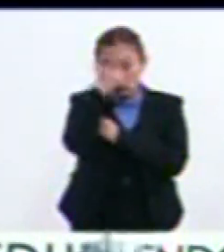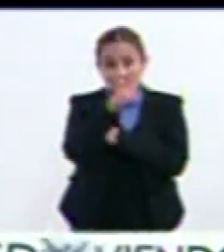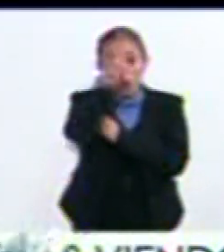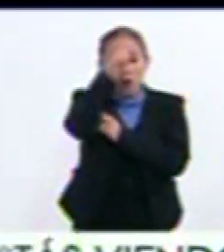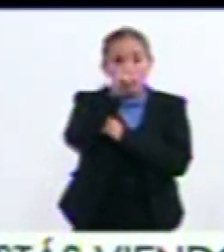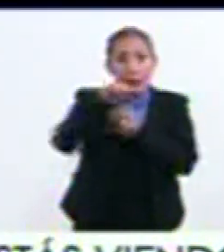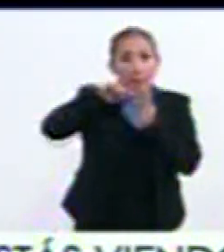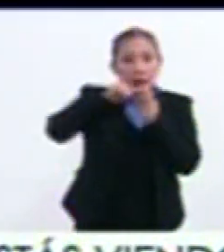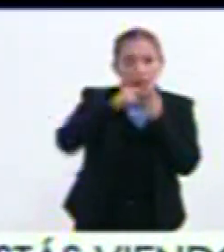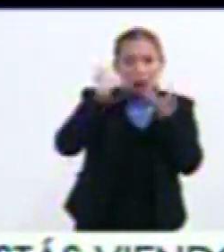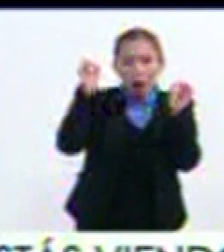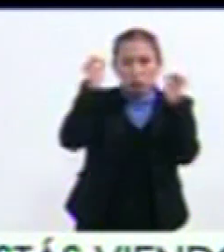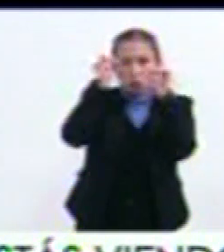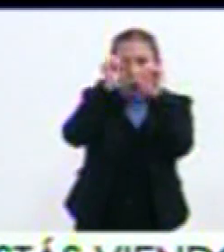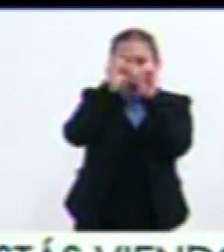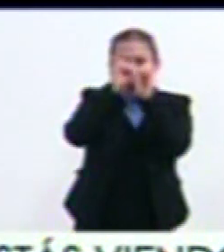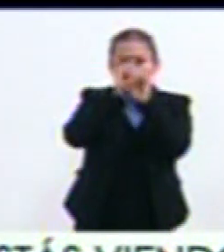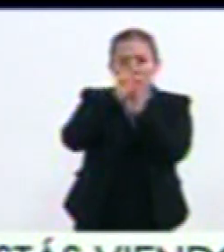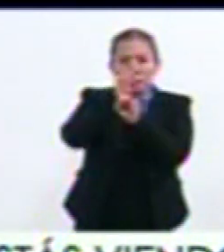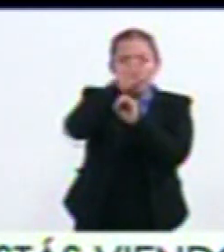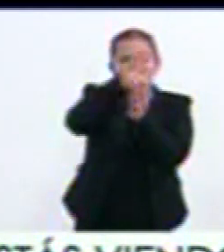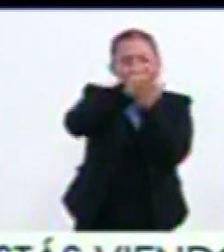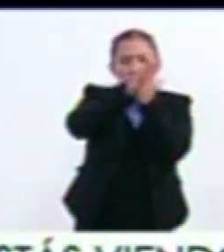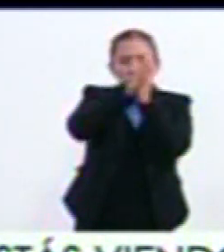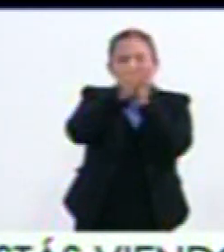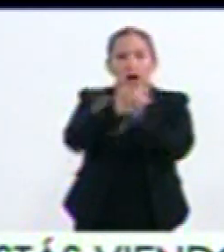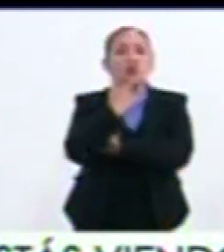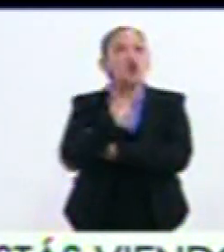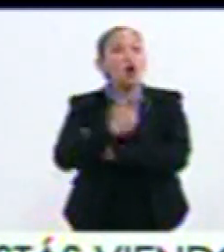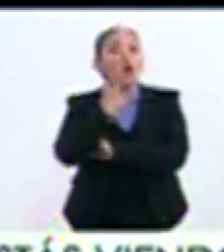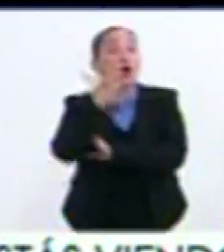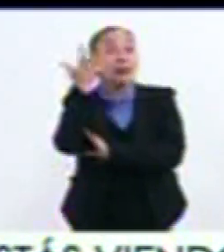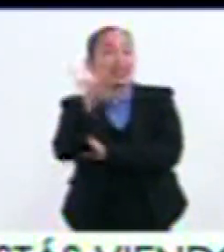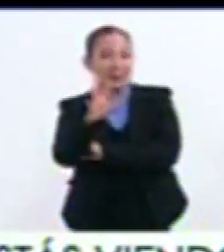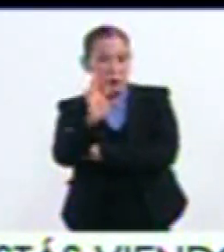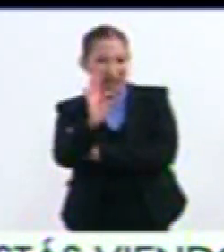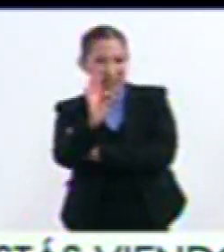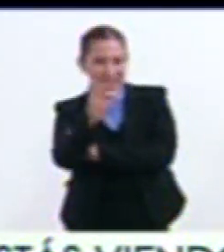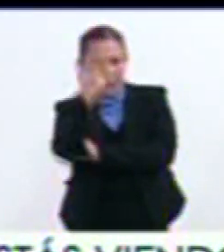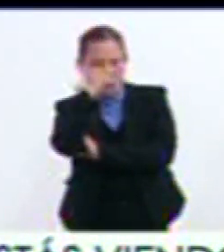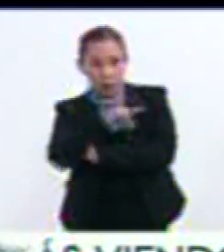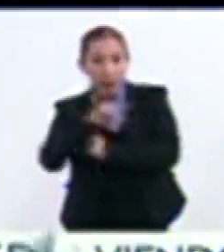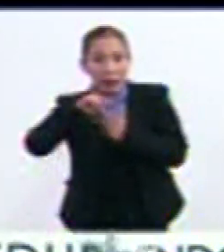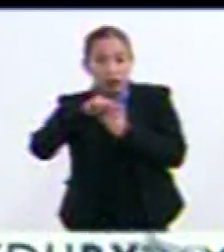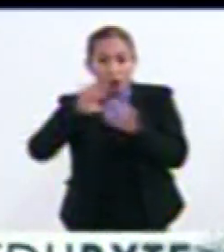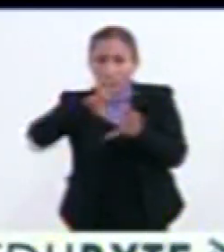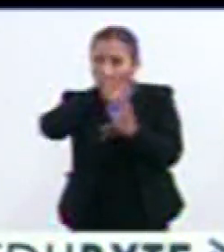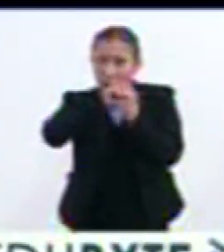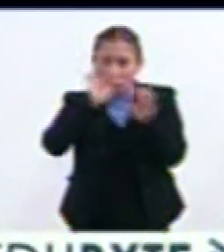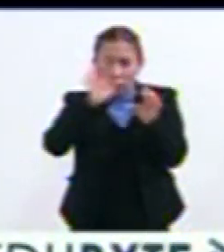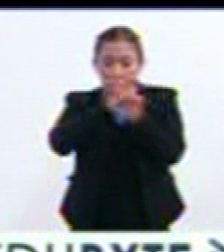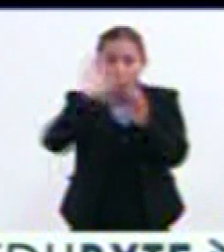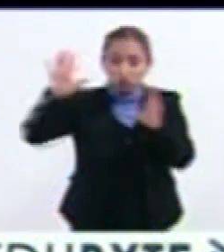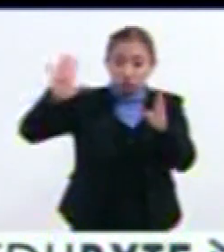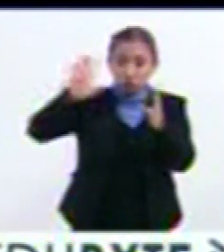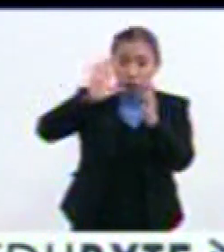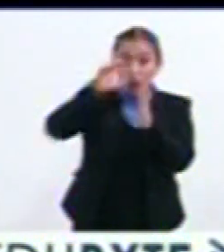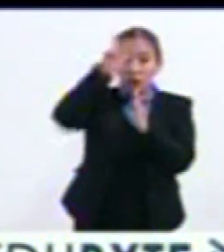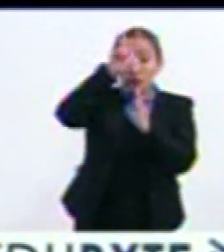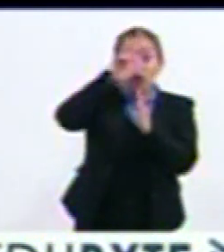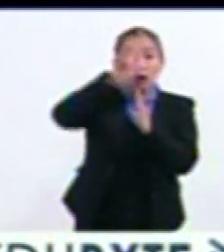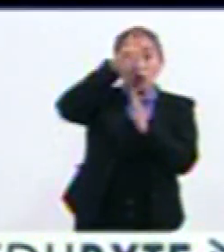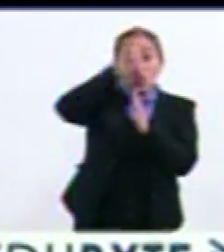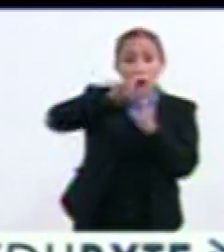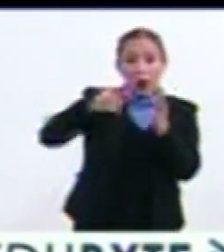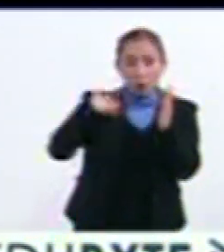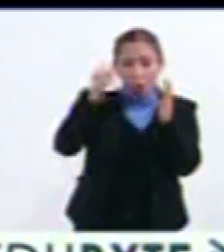la luna entró en la penumbra Comenzó a adquirir un tono rojizo A las 10.40 inició el eclipse total, con la entrada de la luna en la